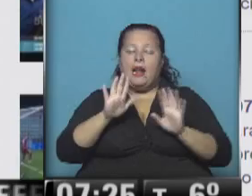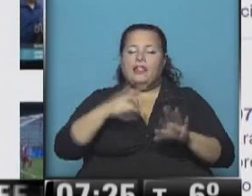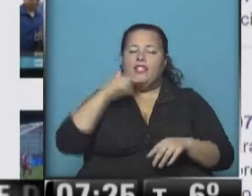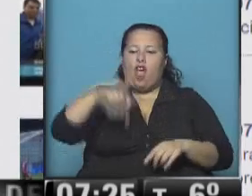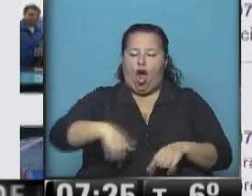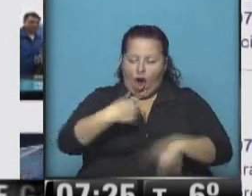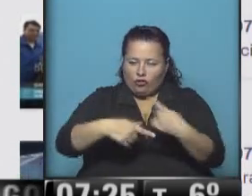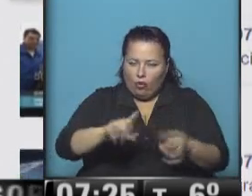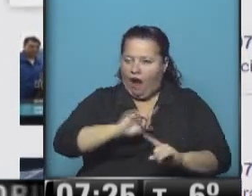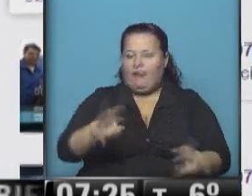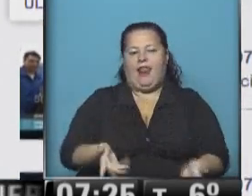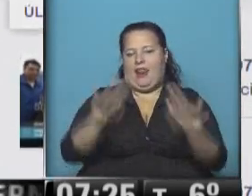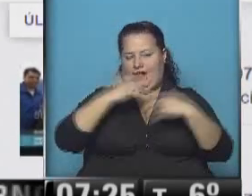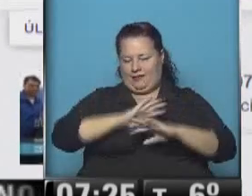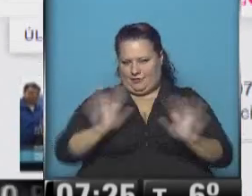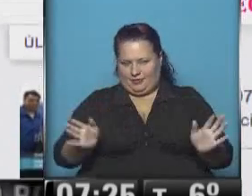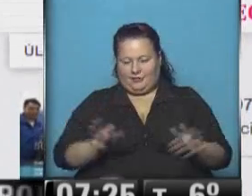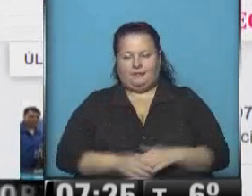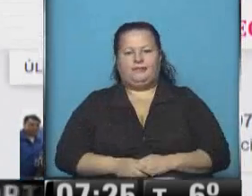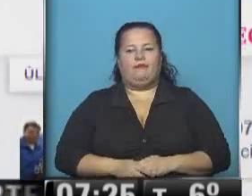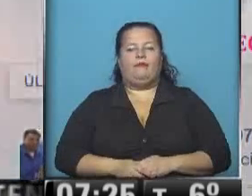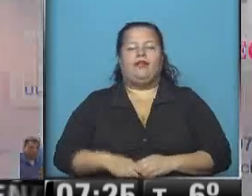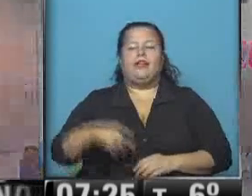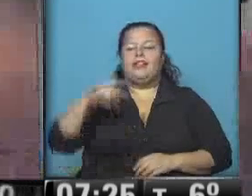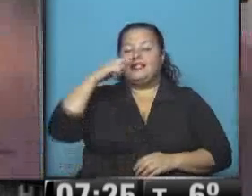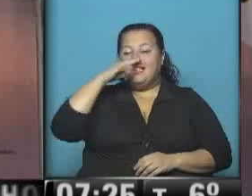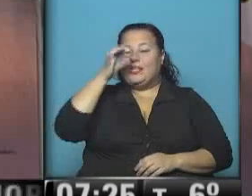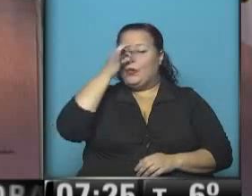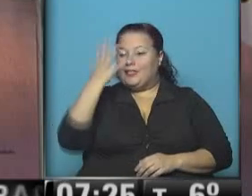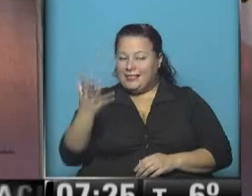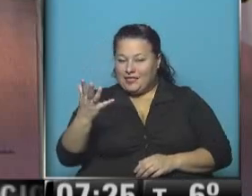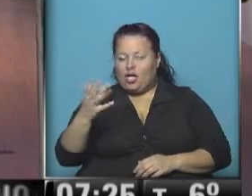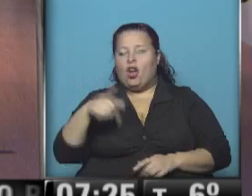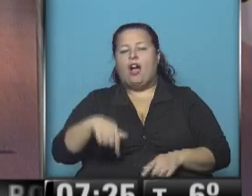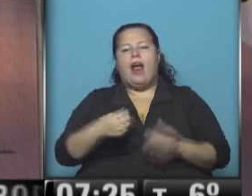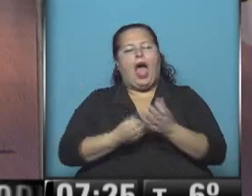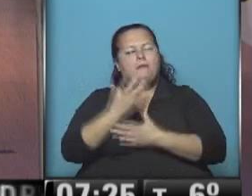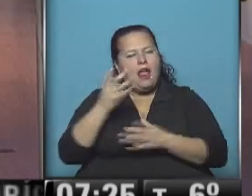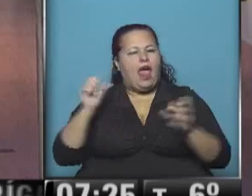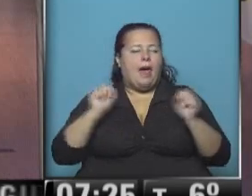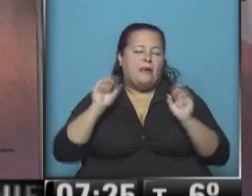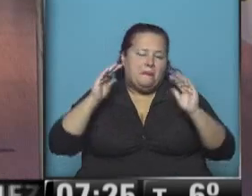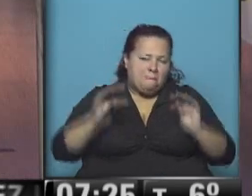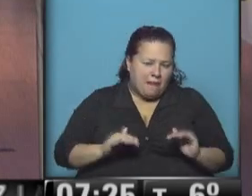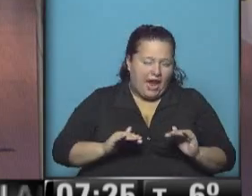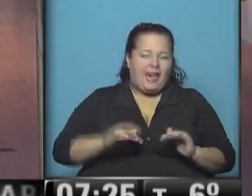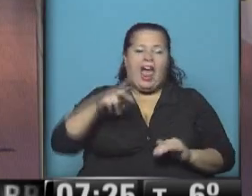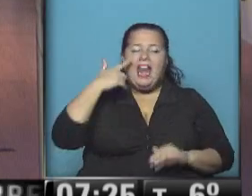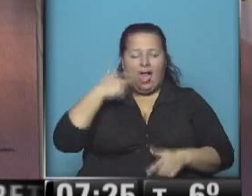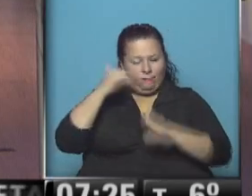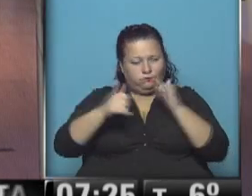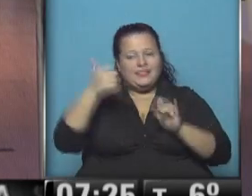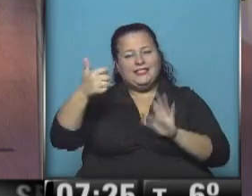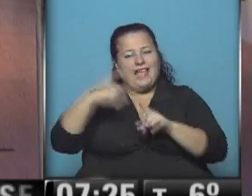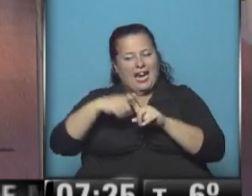convocado para la jornada de hoy. 7 y 25, tenemos una mañana menos fría, nadie nos lo contó, 6